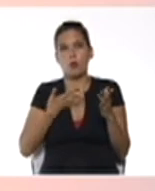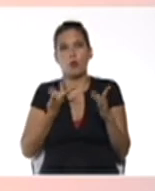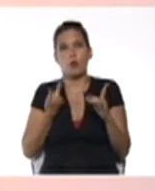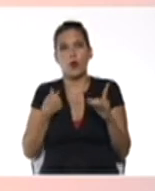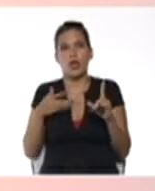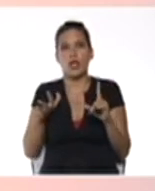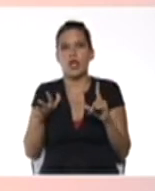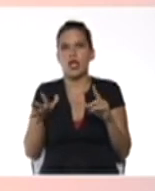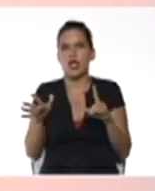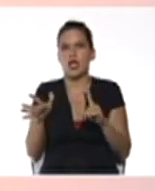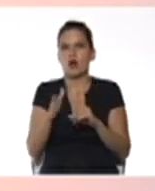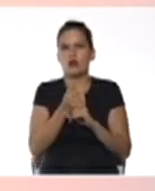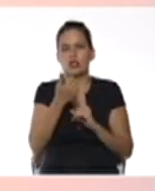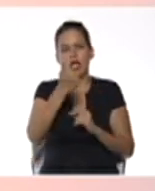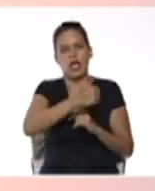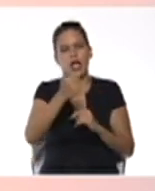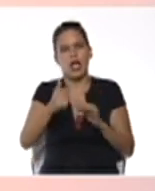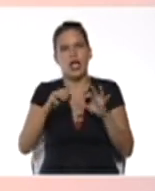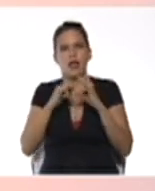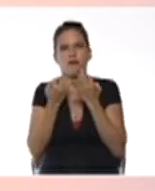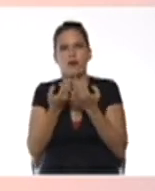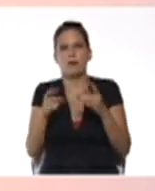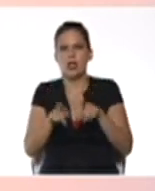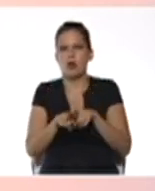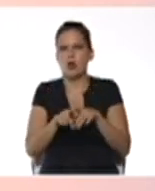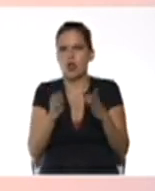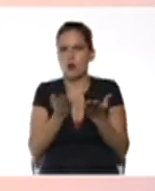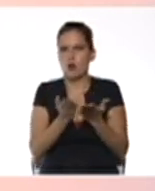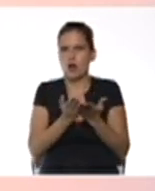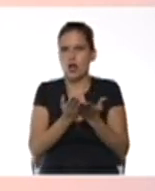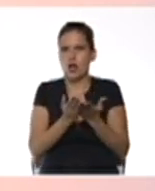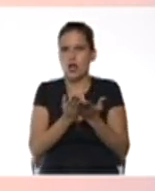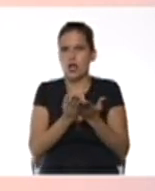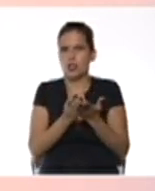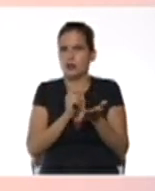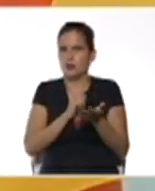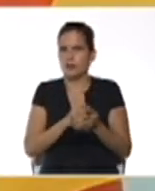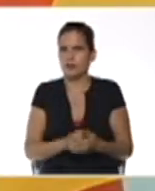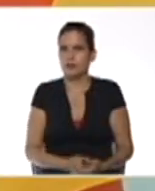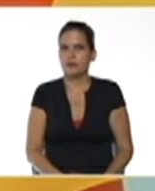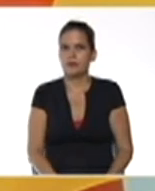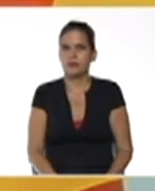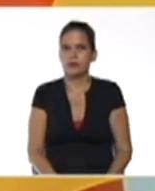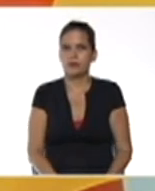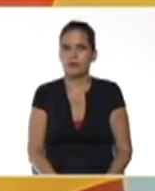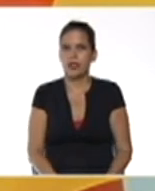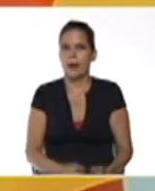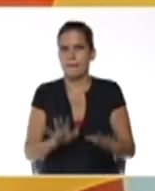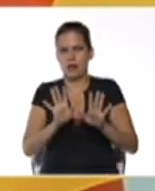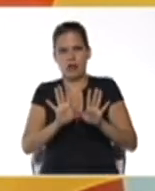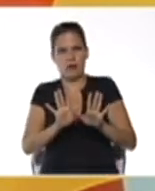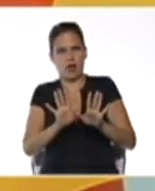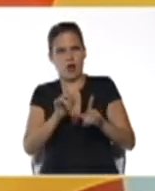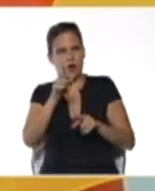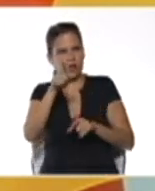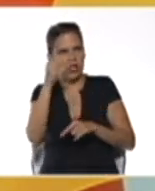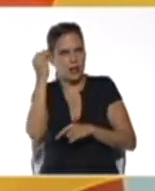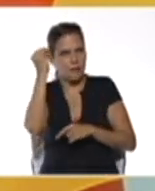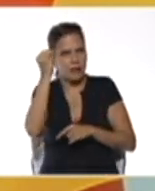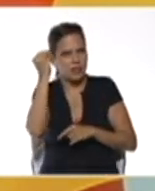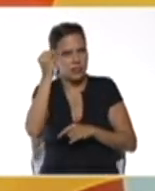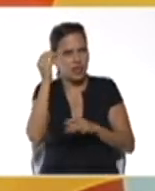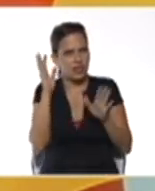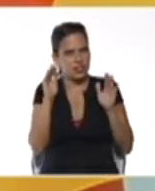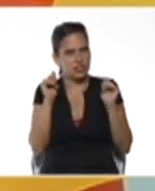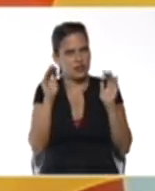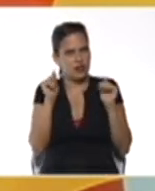ubicar a través de cada familia una escuela oficial no olviden suscribirse Ajá pero ya va ustedes pensaban que si iban